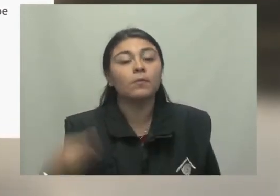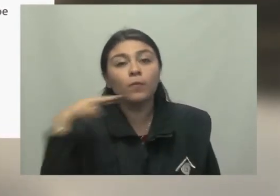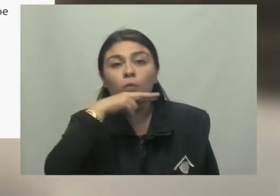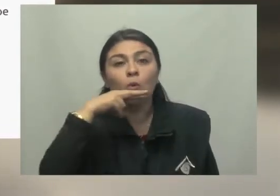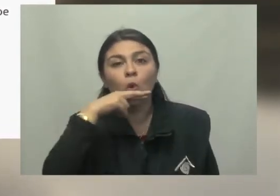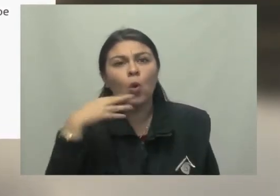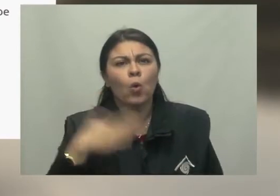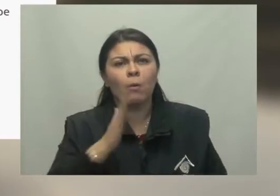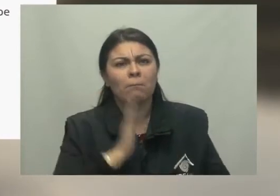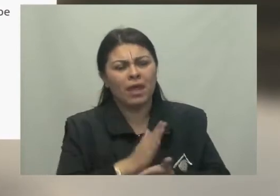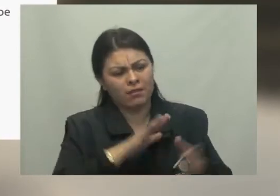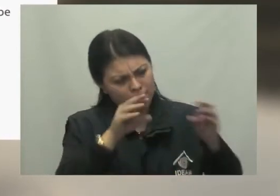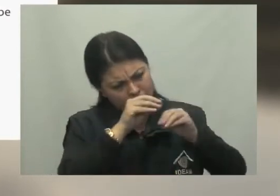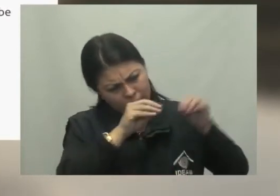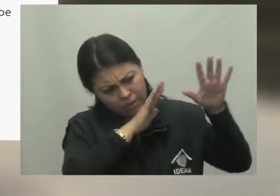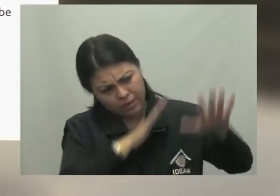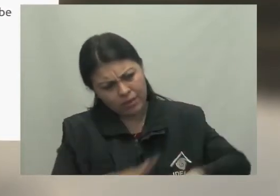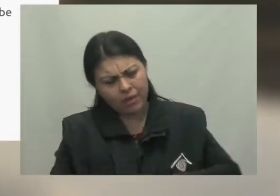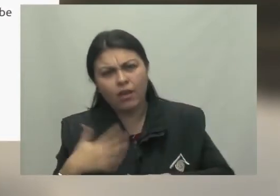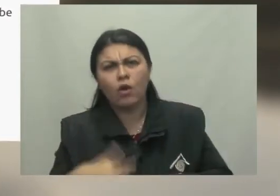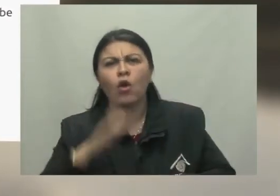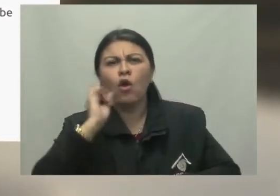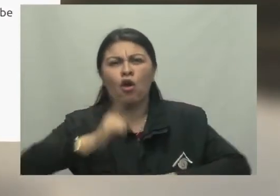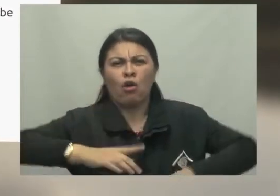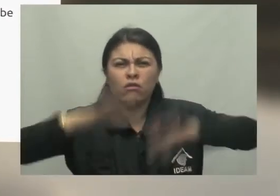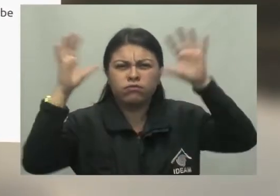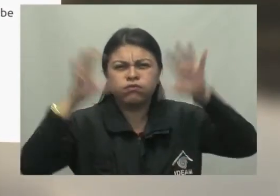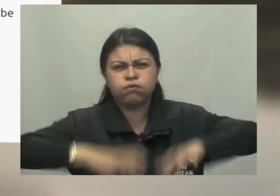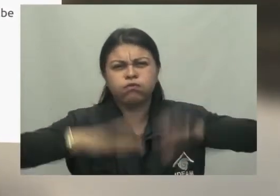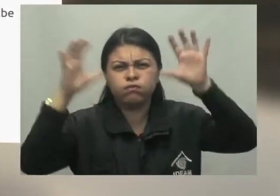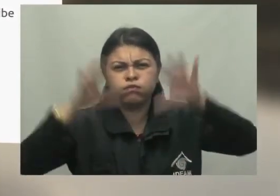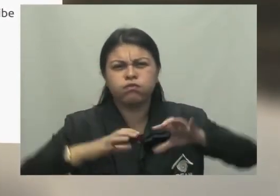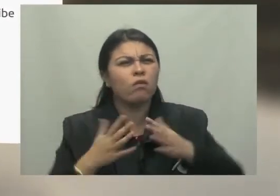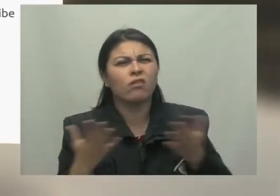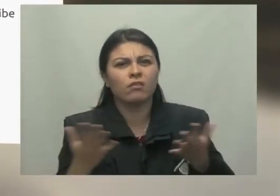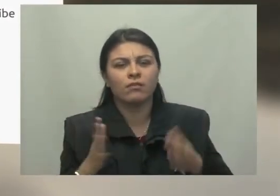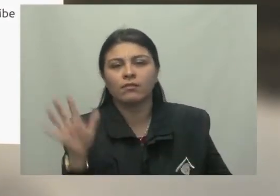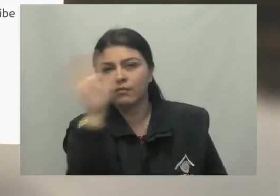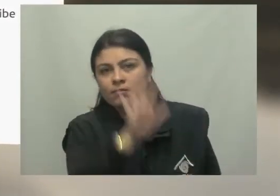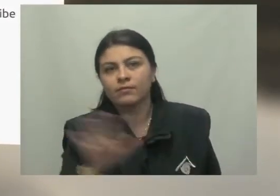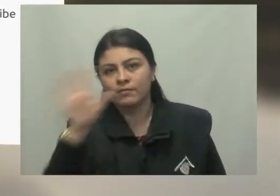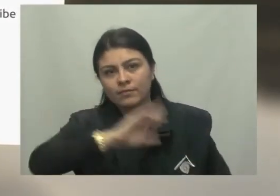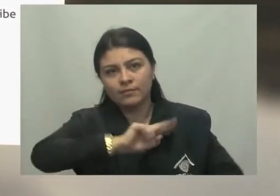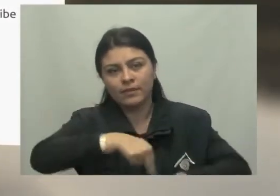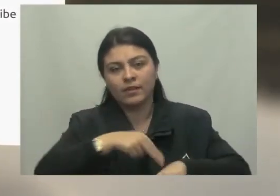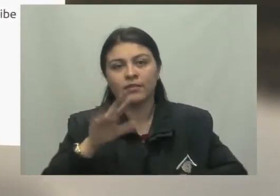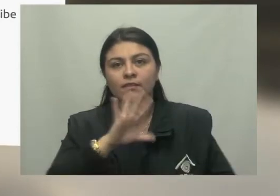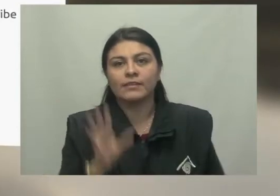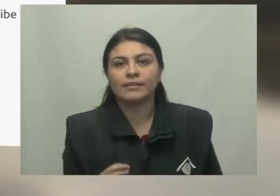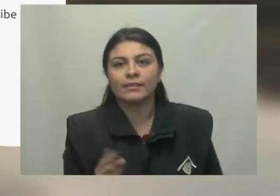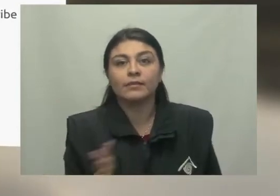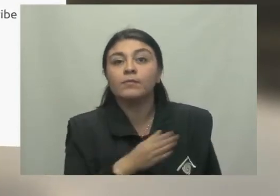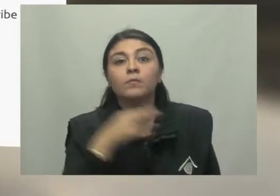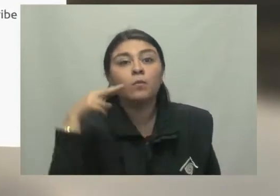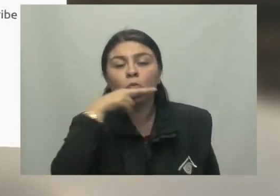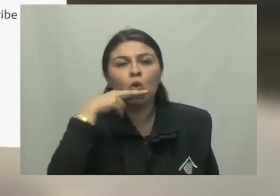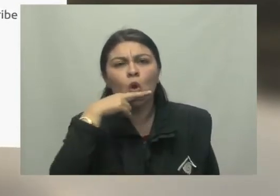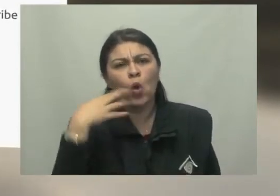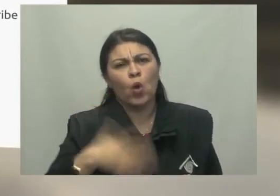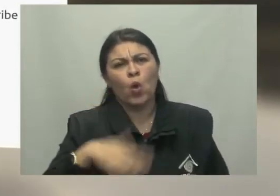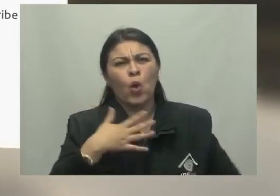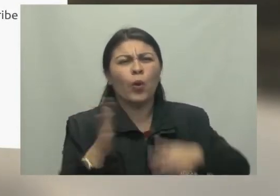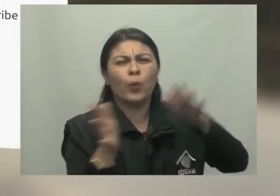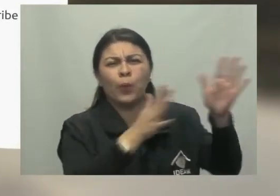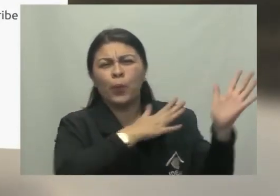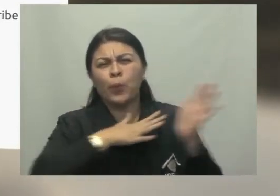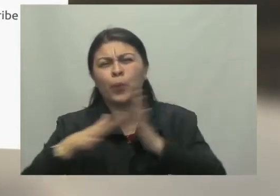por posibles derrumbes de tierra ocasionados por las fuertes lluvias en los departamentos de Nariño y Quindío Alerta roja por alto, oleaje y